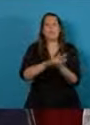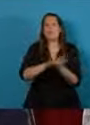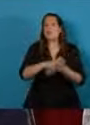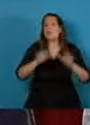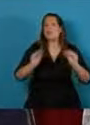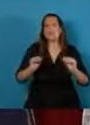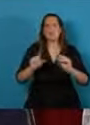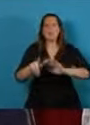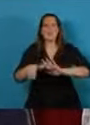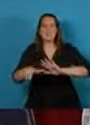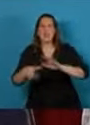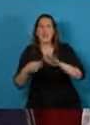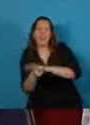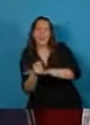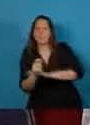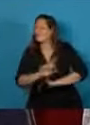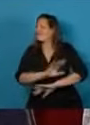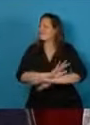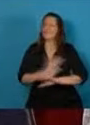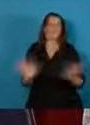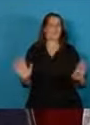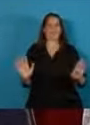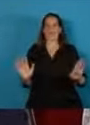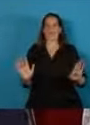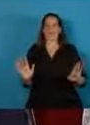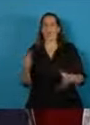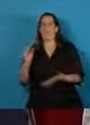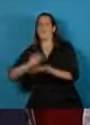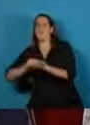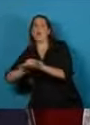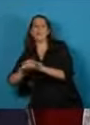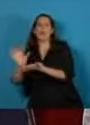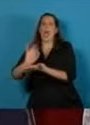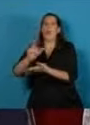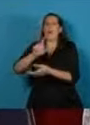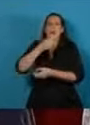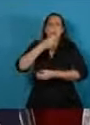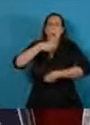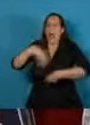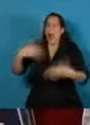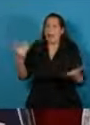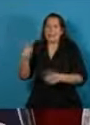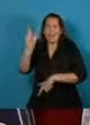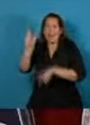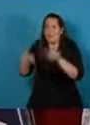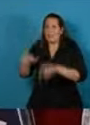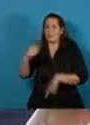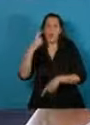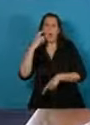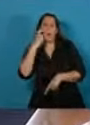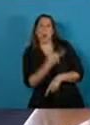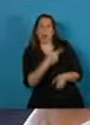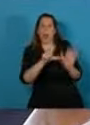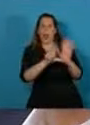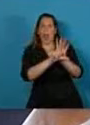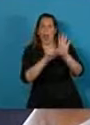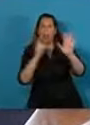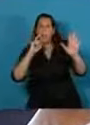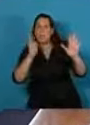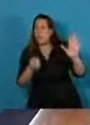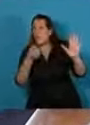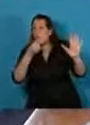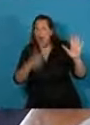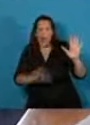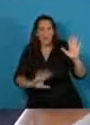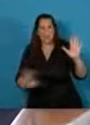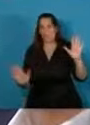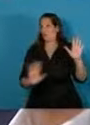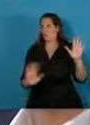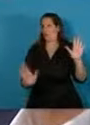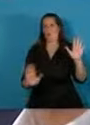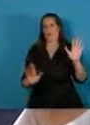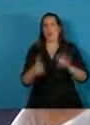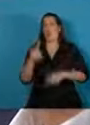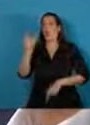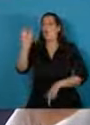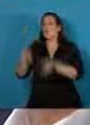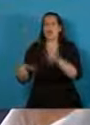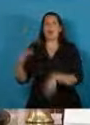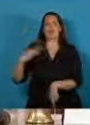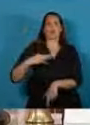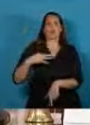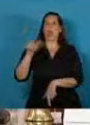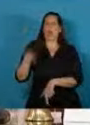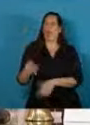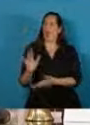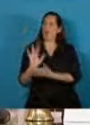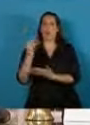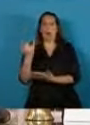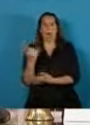corrupto ni para quienes lo corrompen ni para cualquiera que viola las leyes. Ningún ciudadano por más poderoso que sea